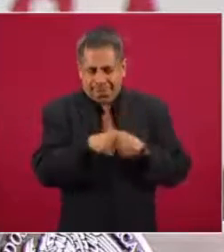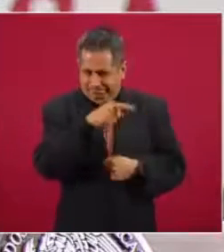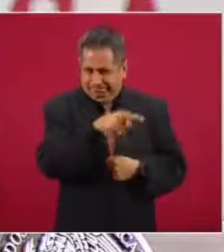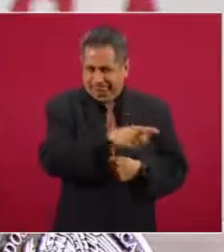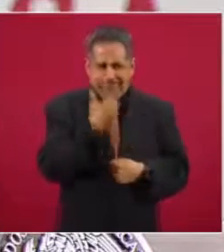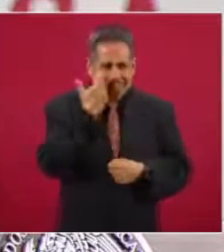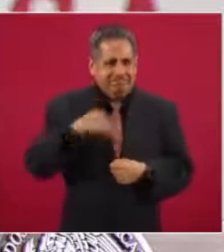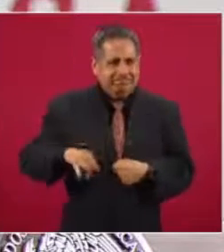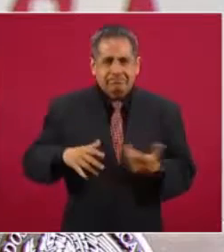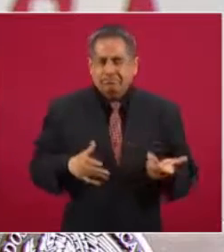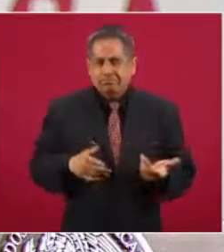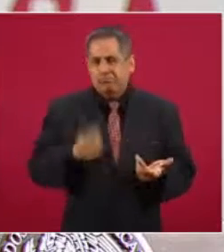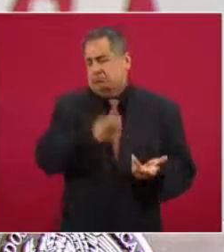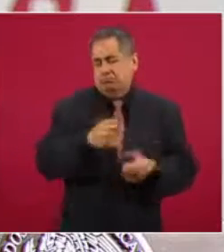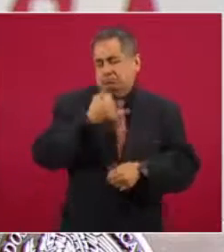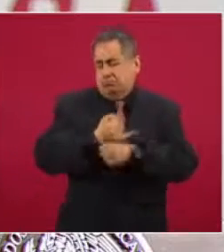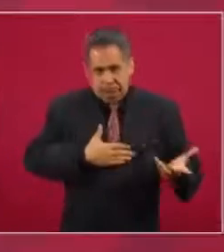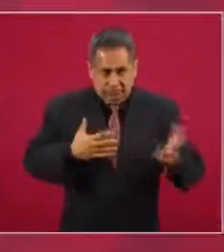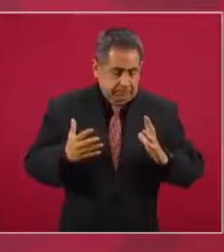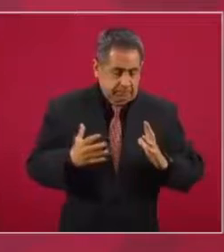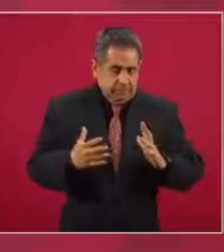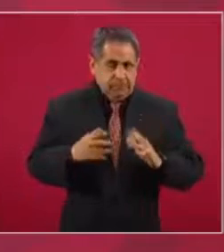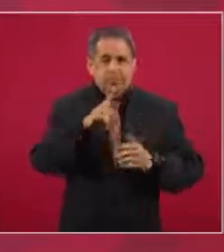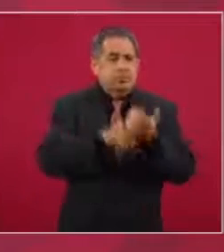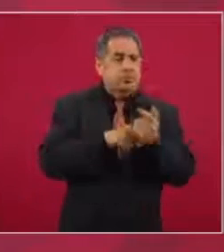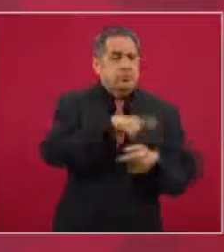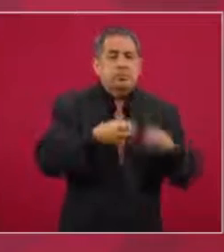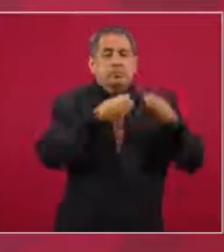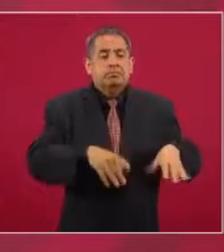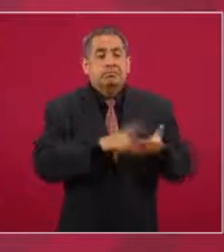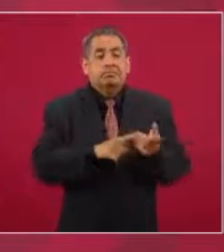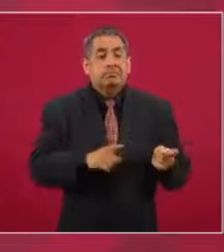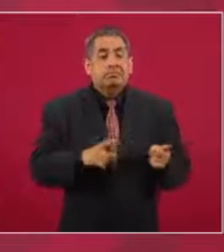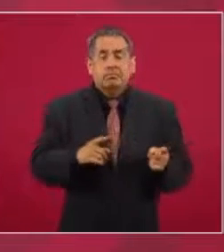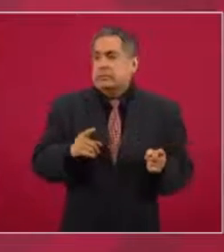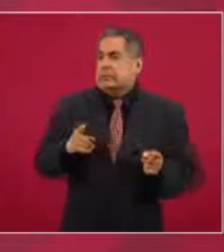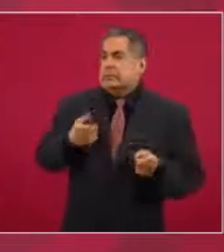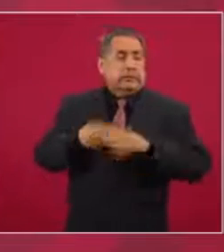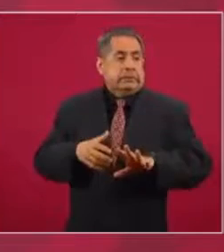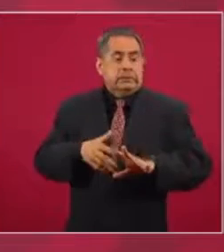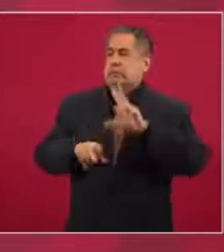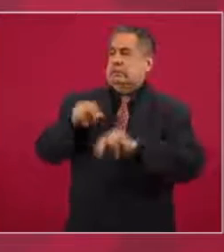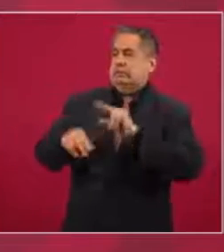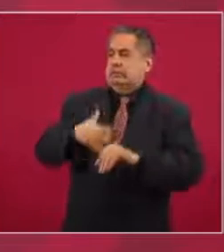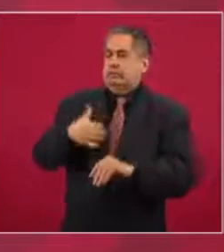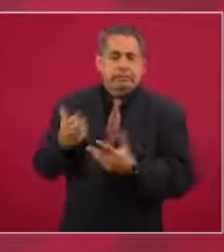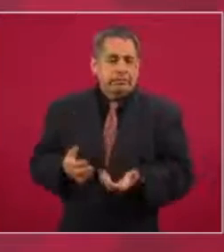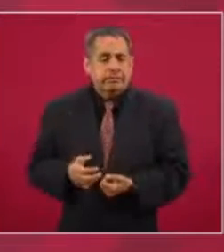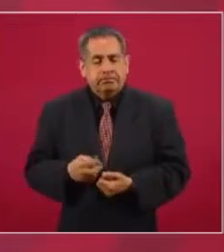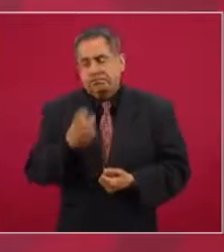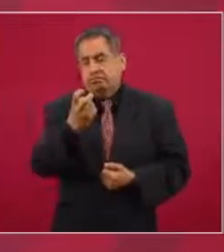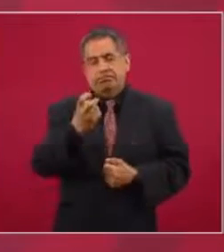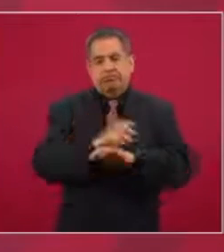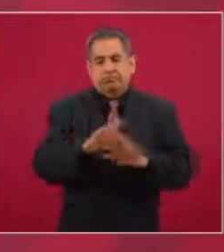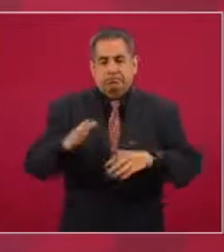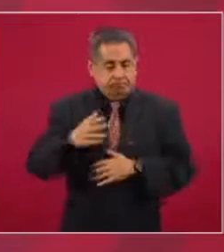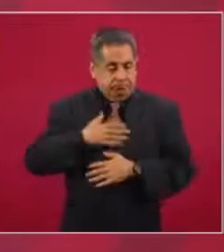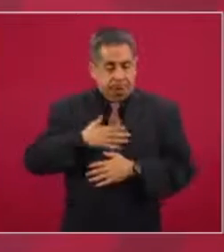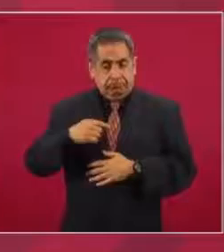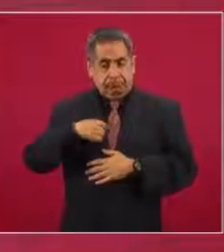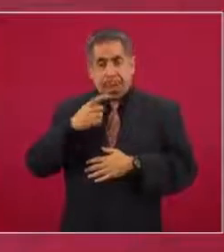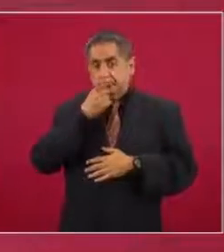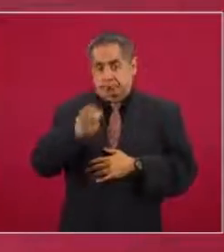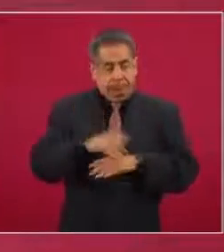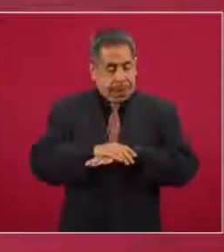gran injusticia la que se está cometiendo o se están afectando intereses creados, no hay más que eso. Entonces, como yo sostengo